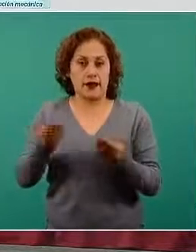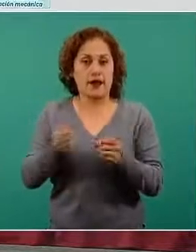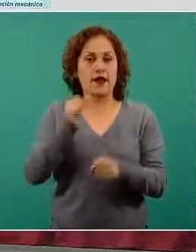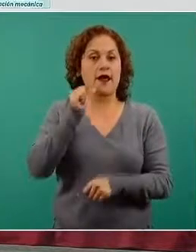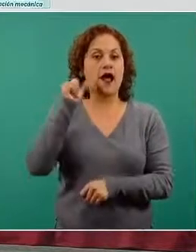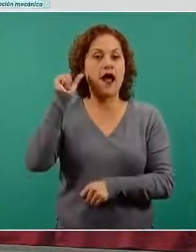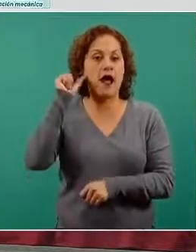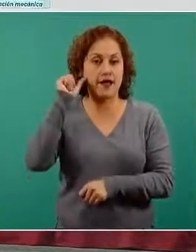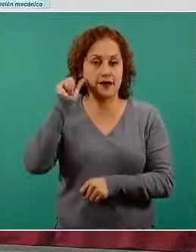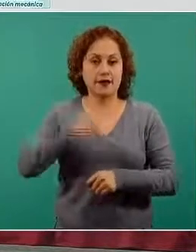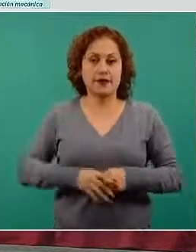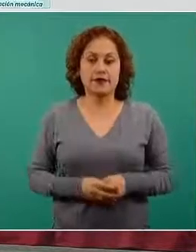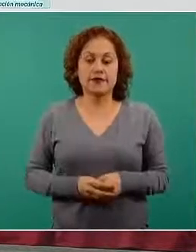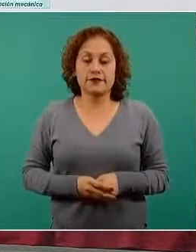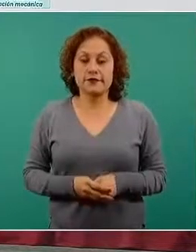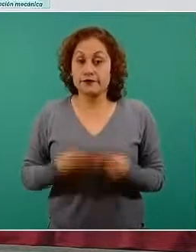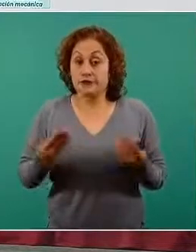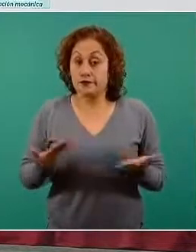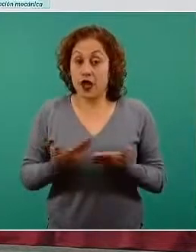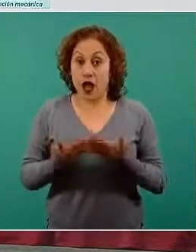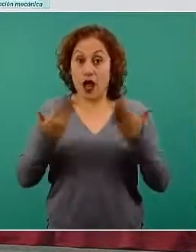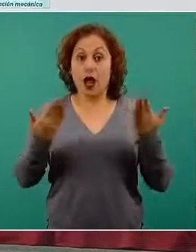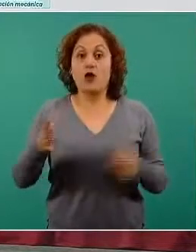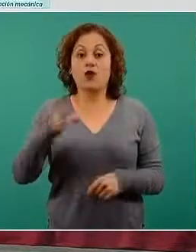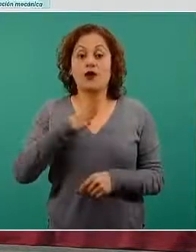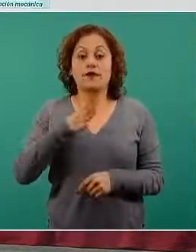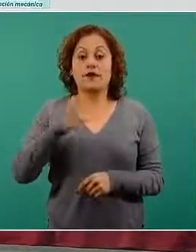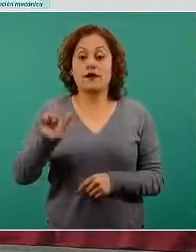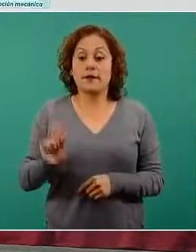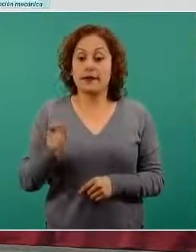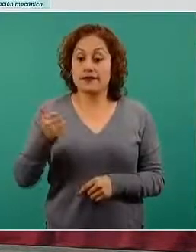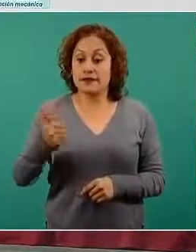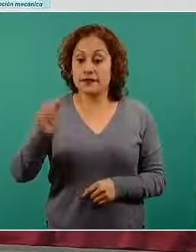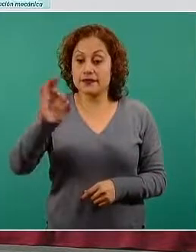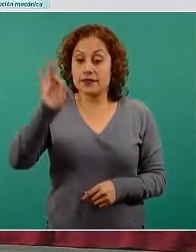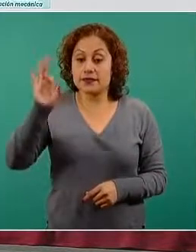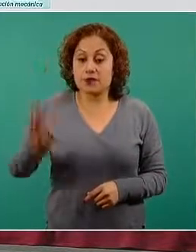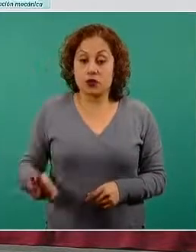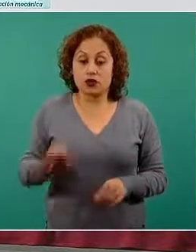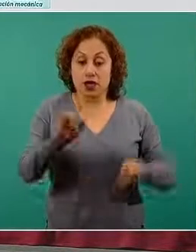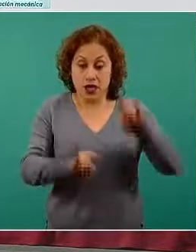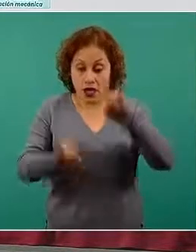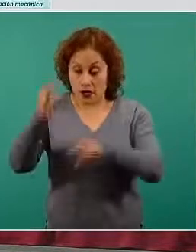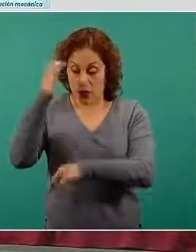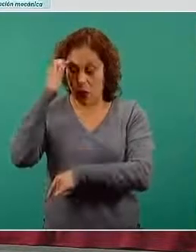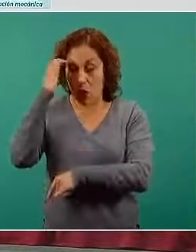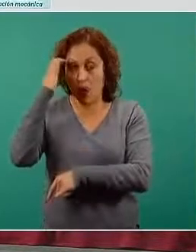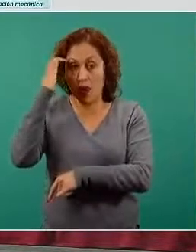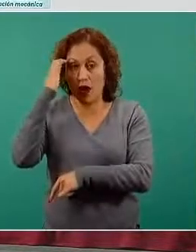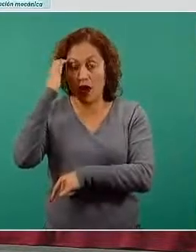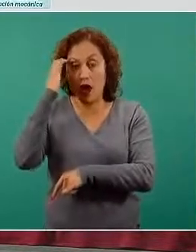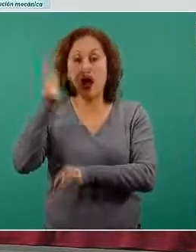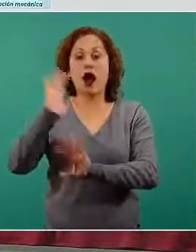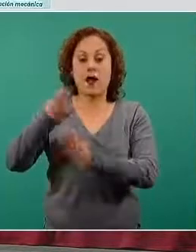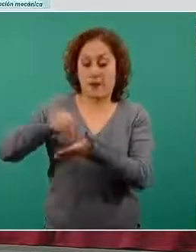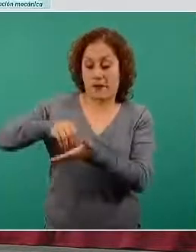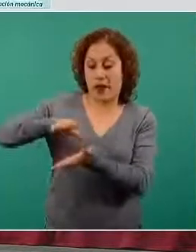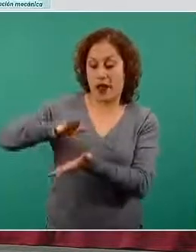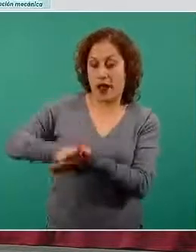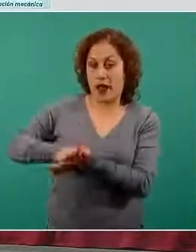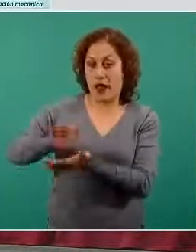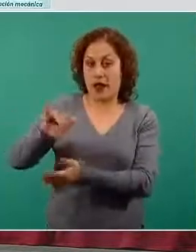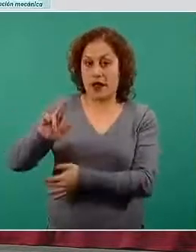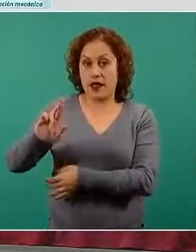ocupa actualmente un 26 por ciento de las camas que se tienen registradas en la red